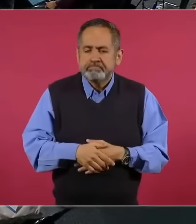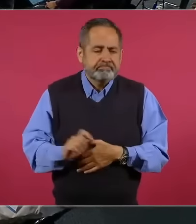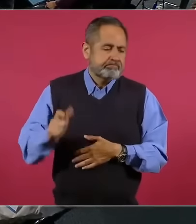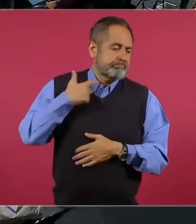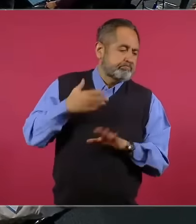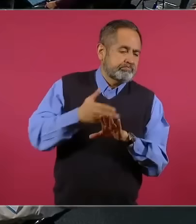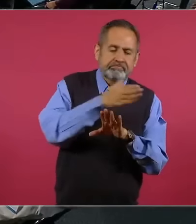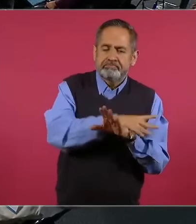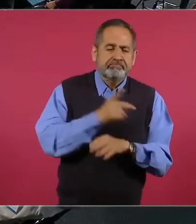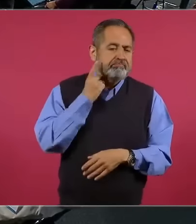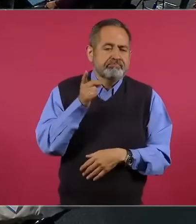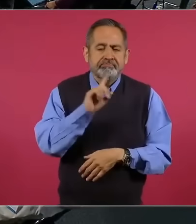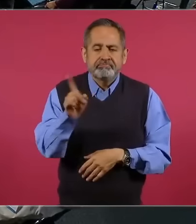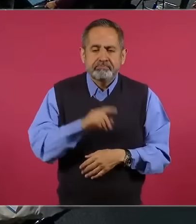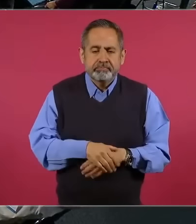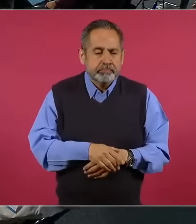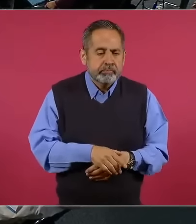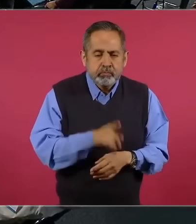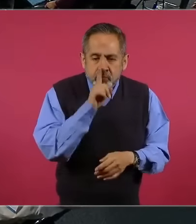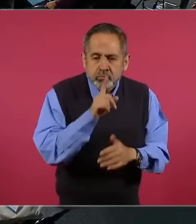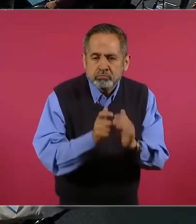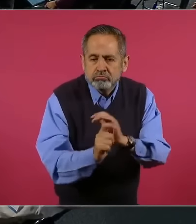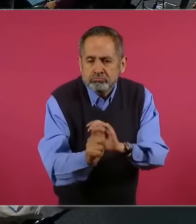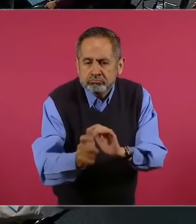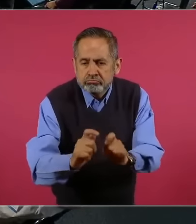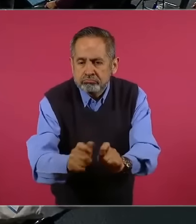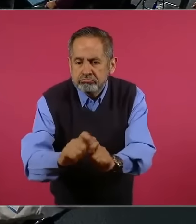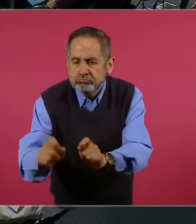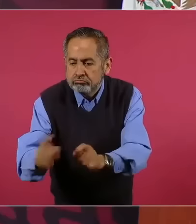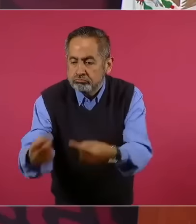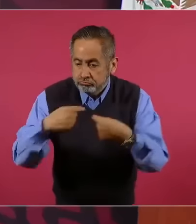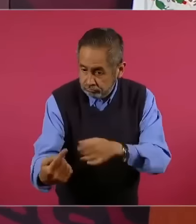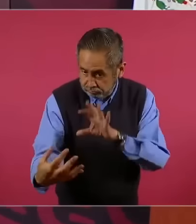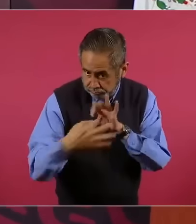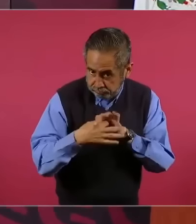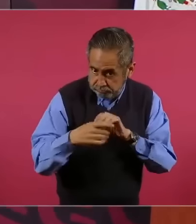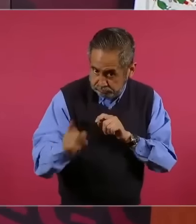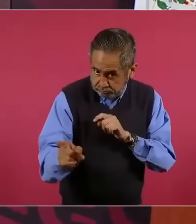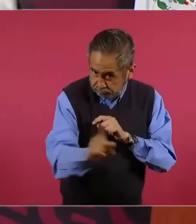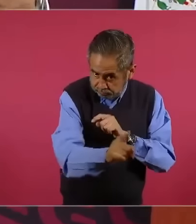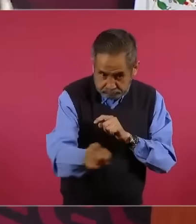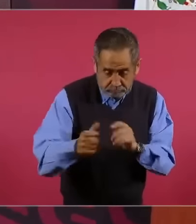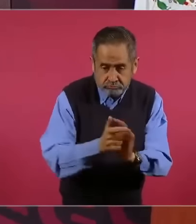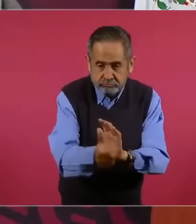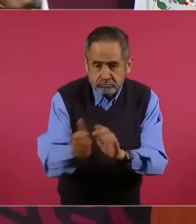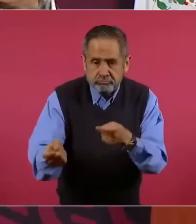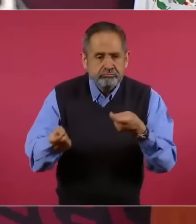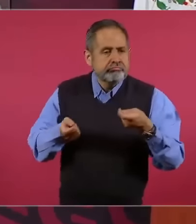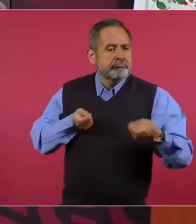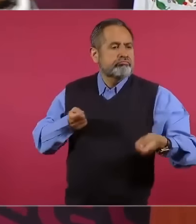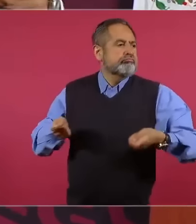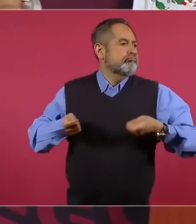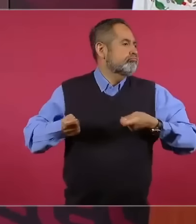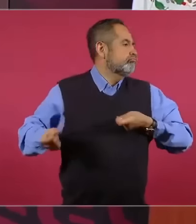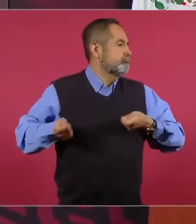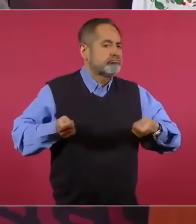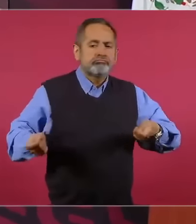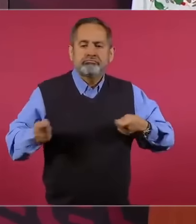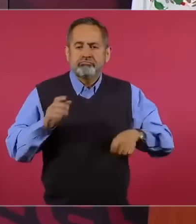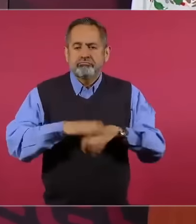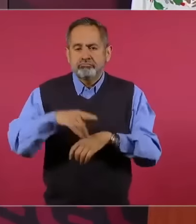para cooptar, para comprar conciencias, lealtades y así utilizar al gobierno como